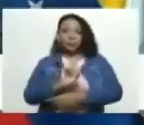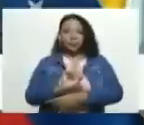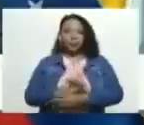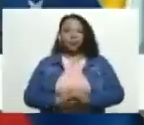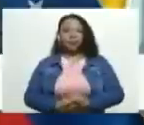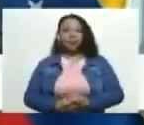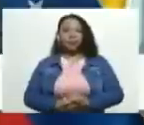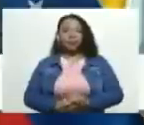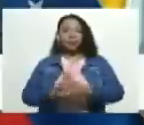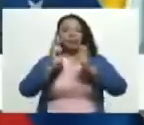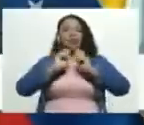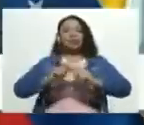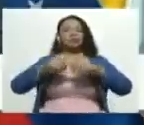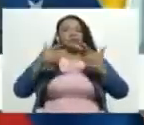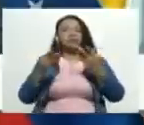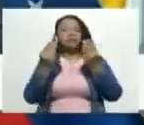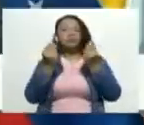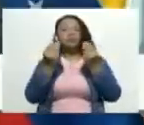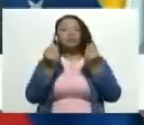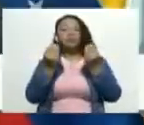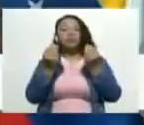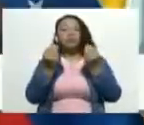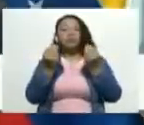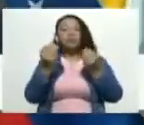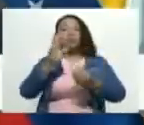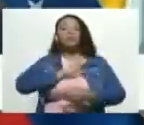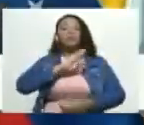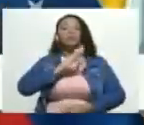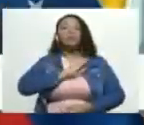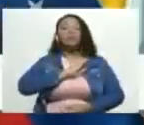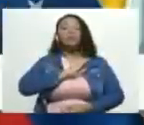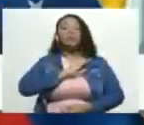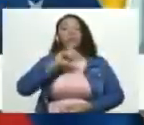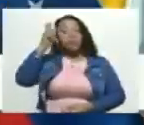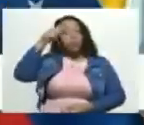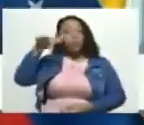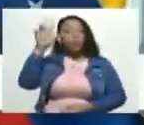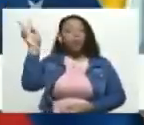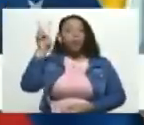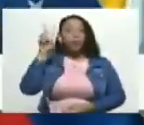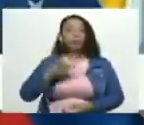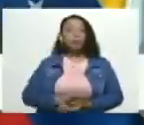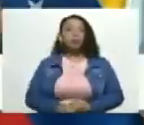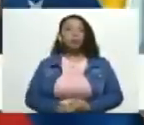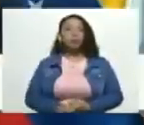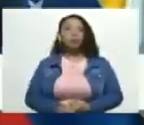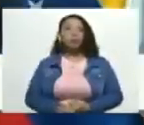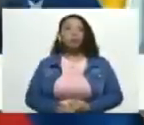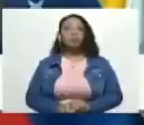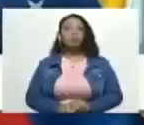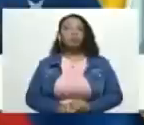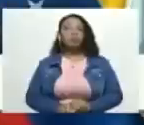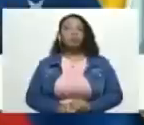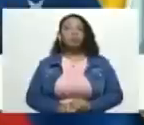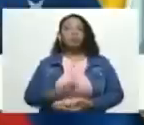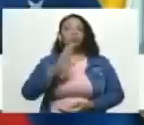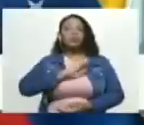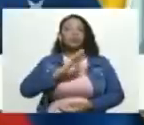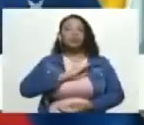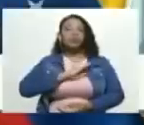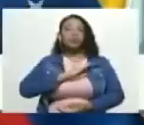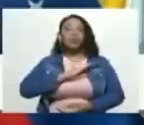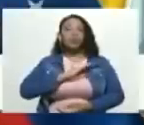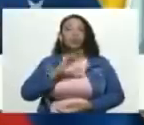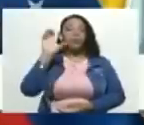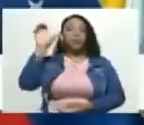Se trata de dinero que le pertenece al pueblo de Venezuela, que le pertenece a la nación venezolana